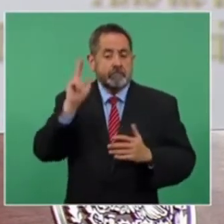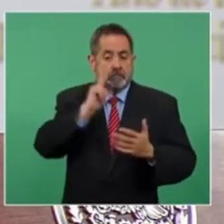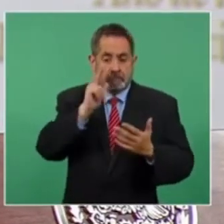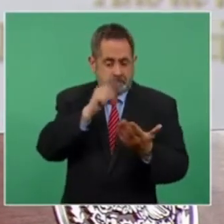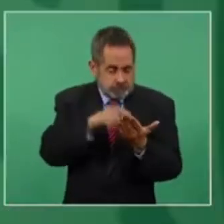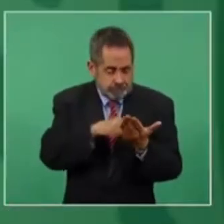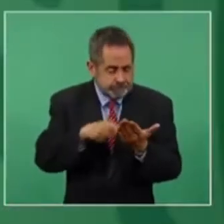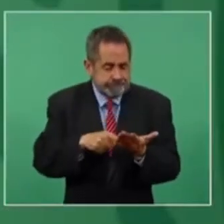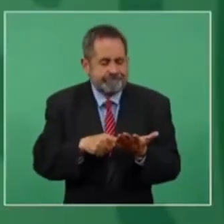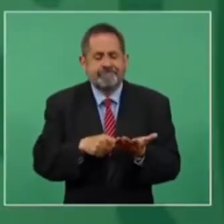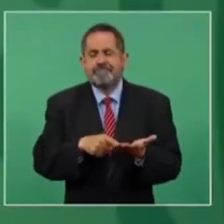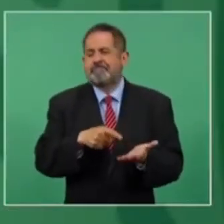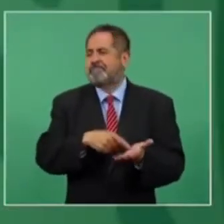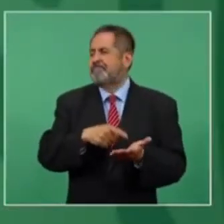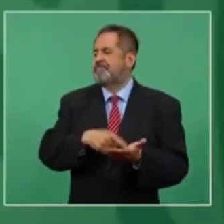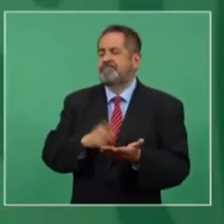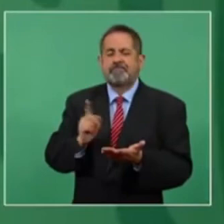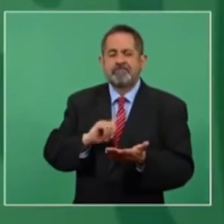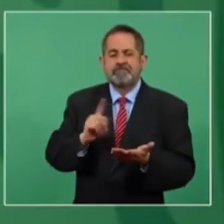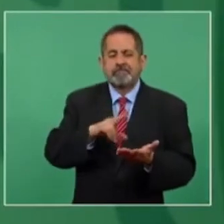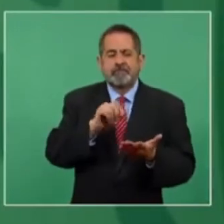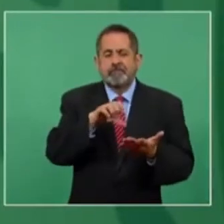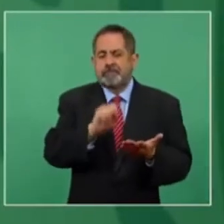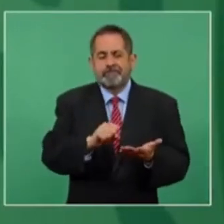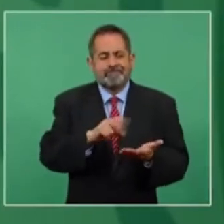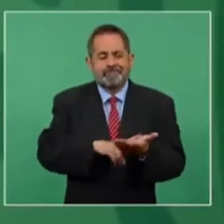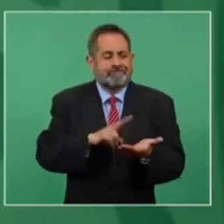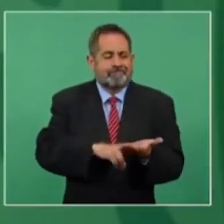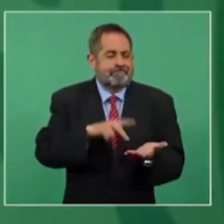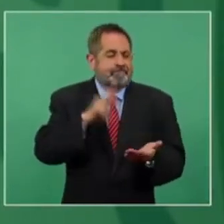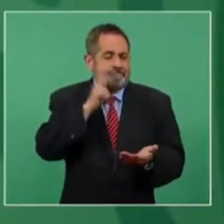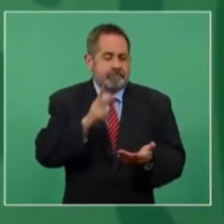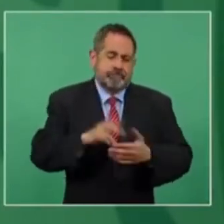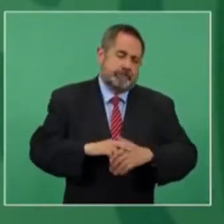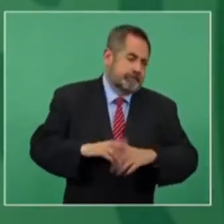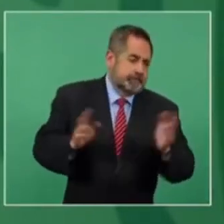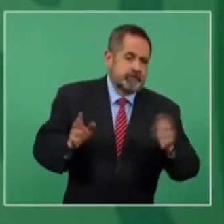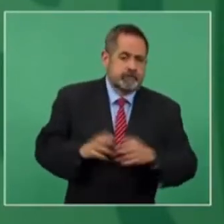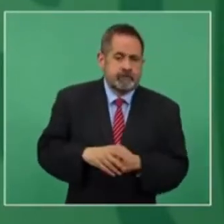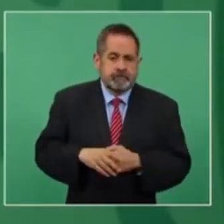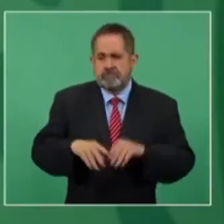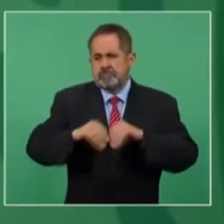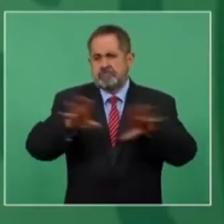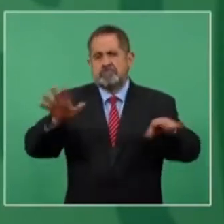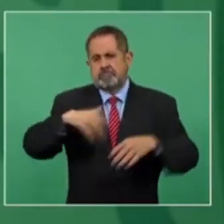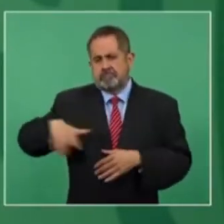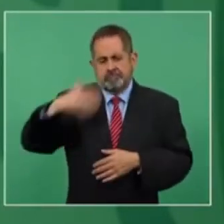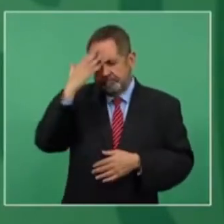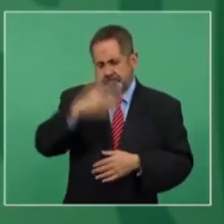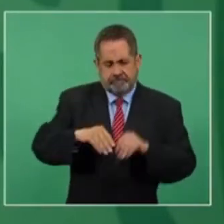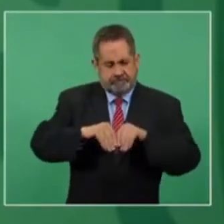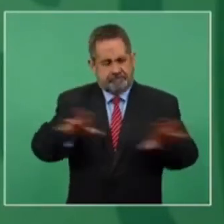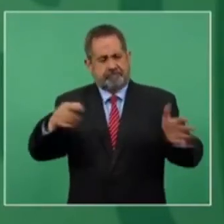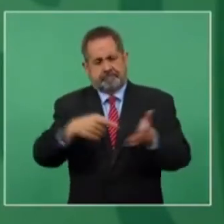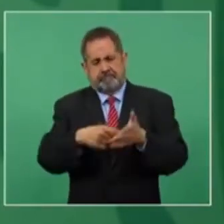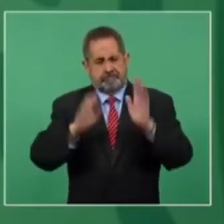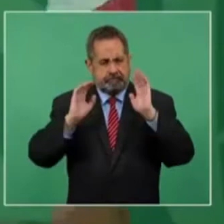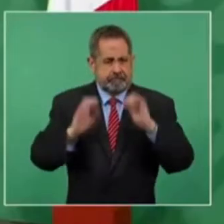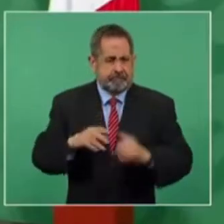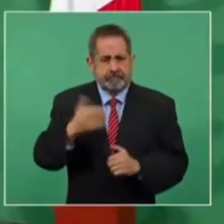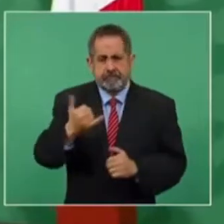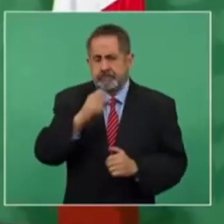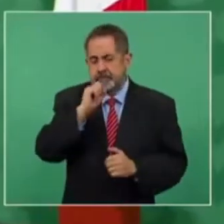contundentes, no son válidas, pues se va a saber y